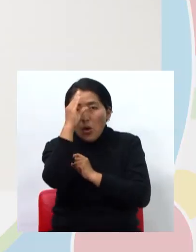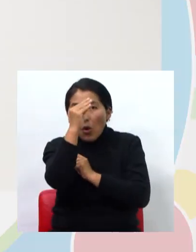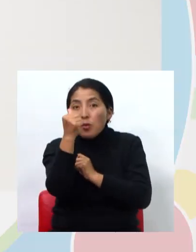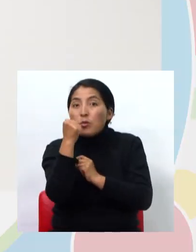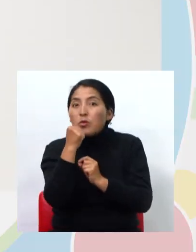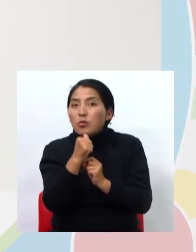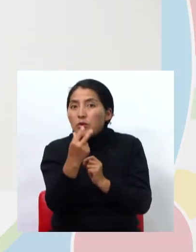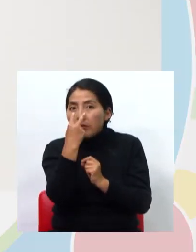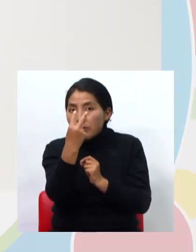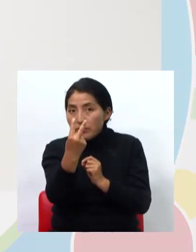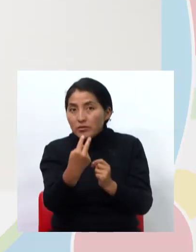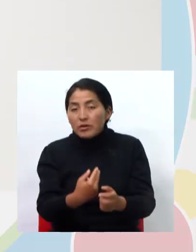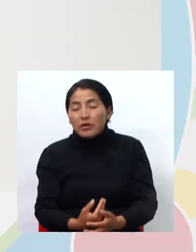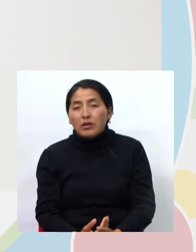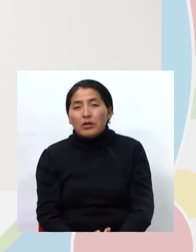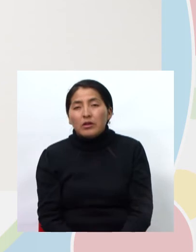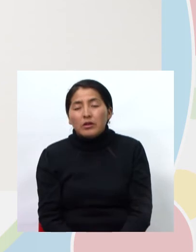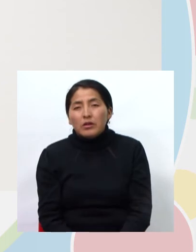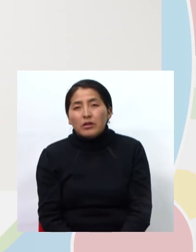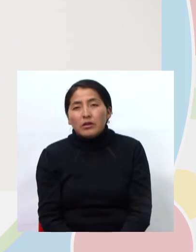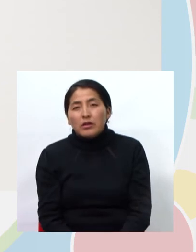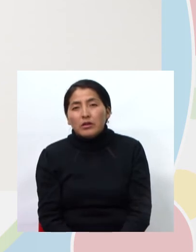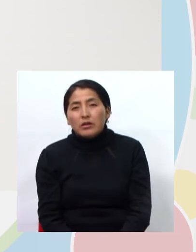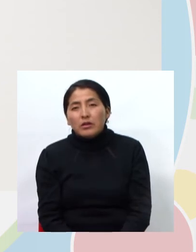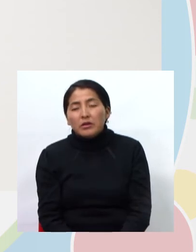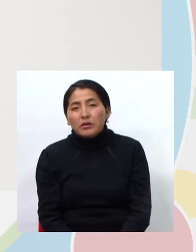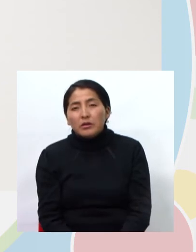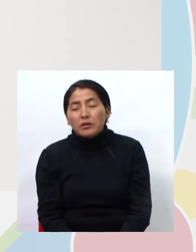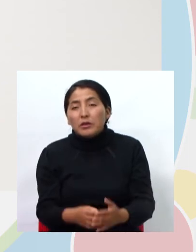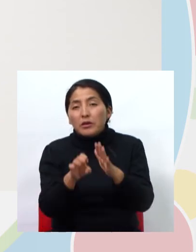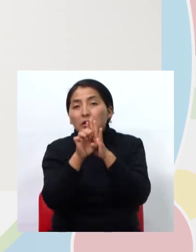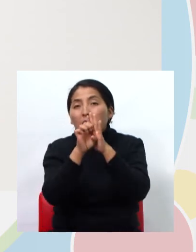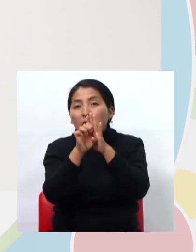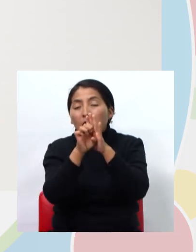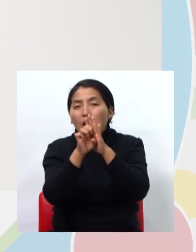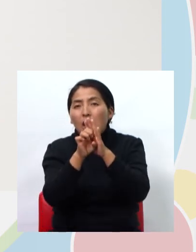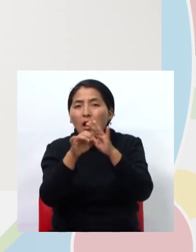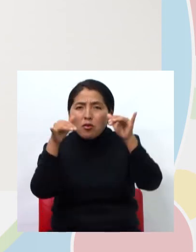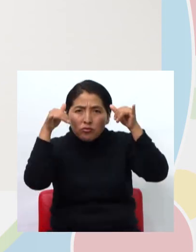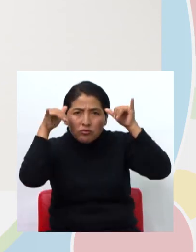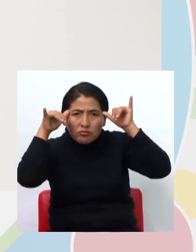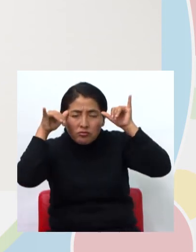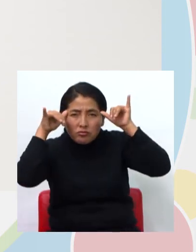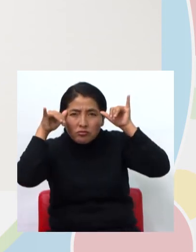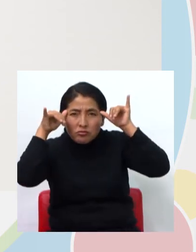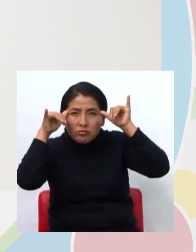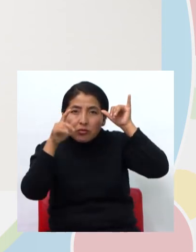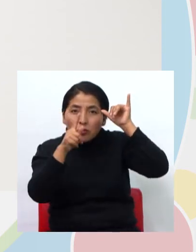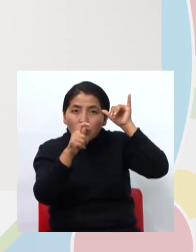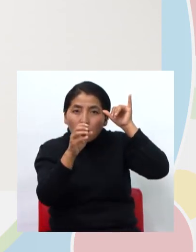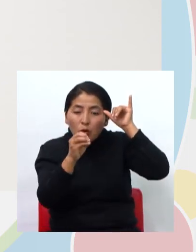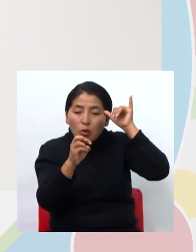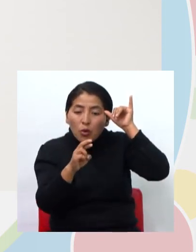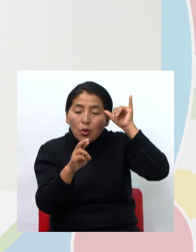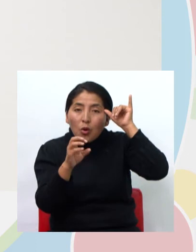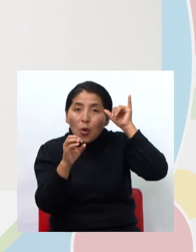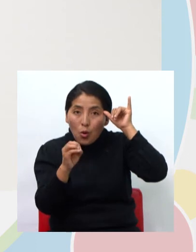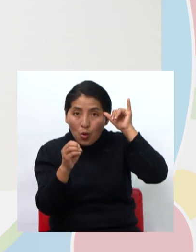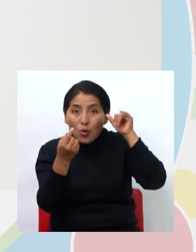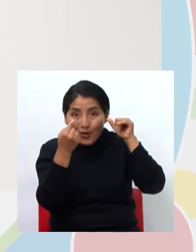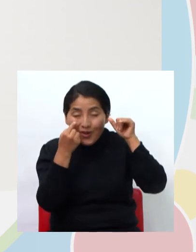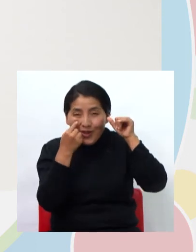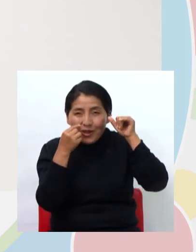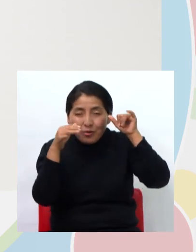estructura cuando pasan al género femenino. Vamos a ver su escritura. Vamos a ver. Por ejemplo,